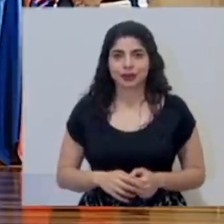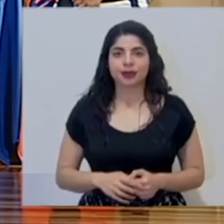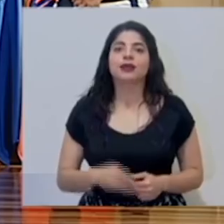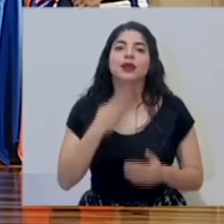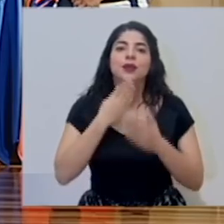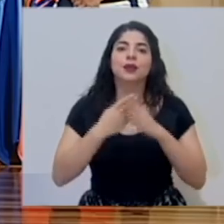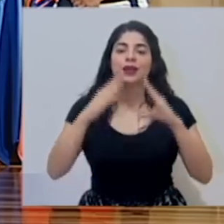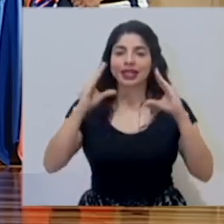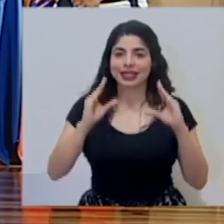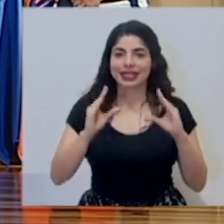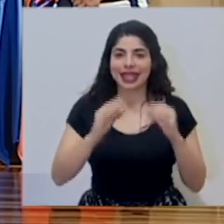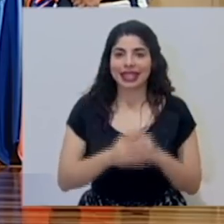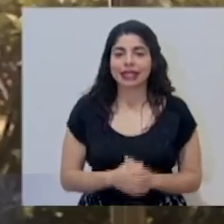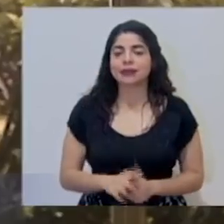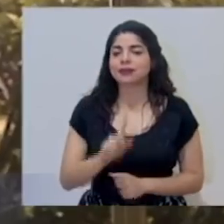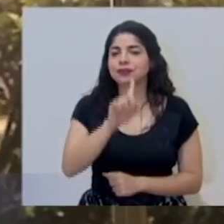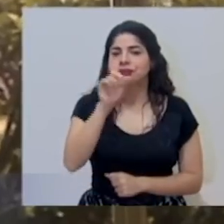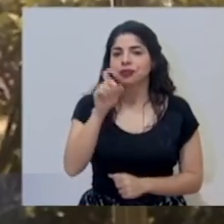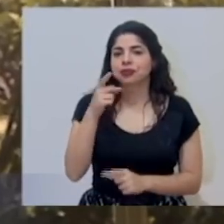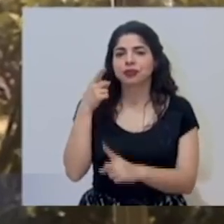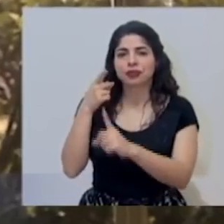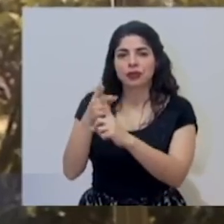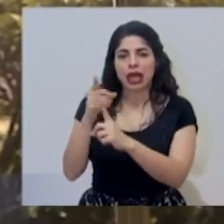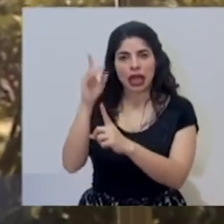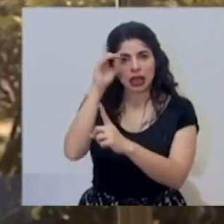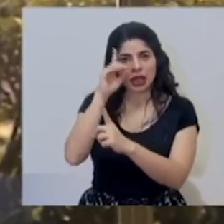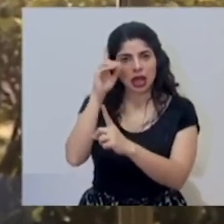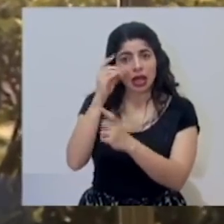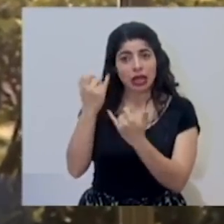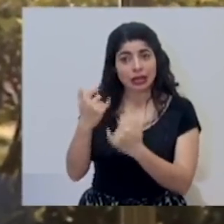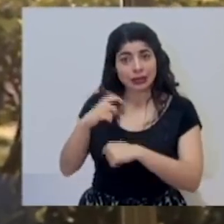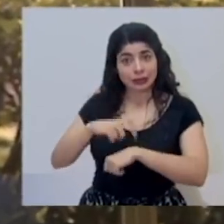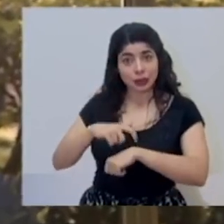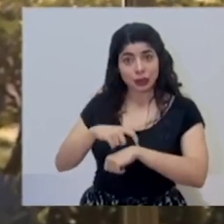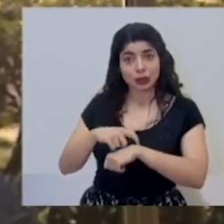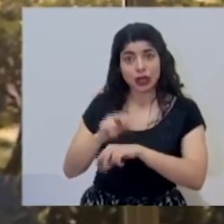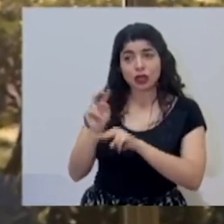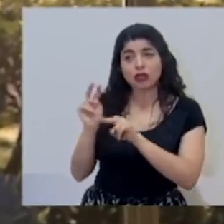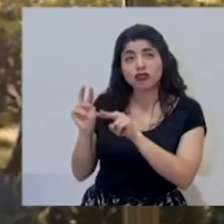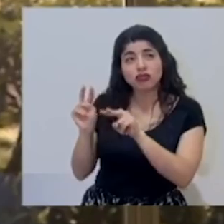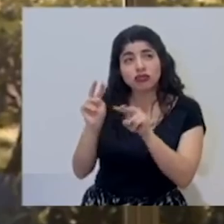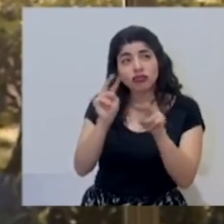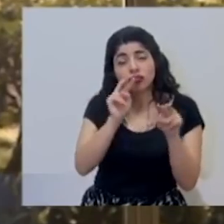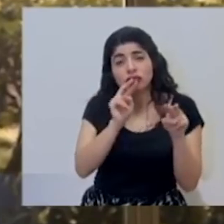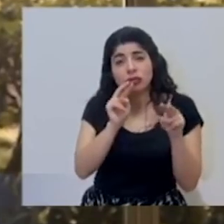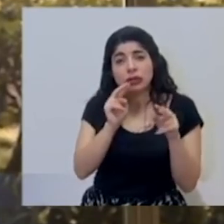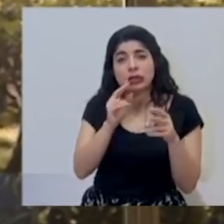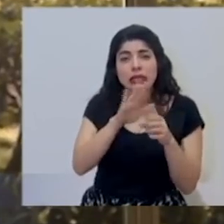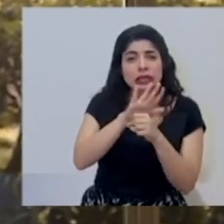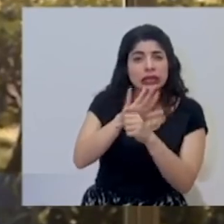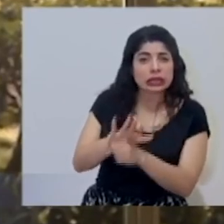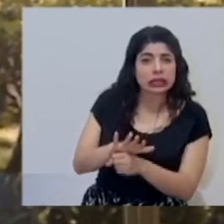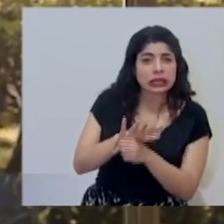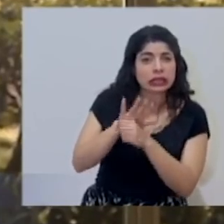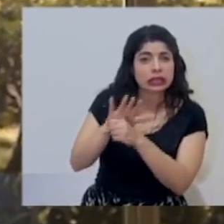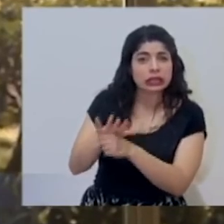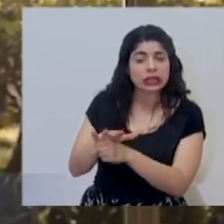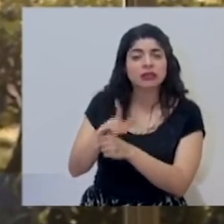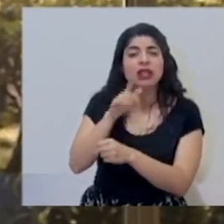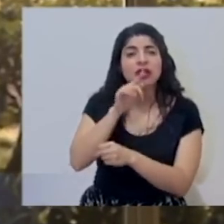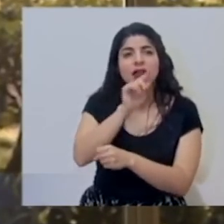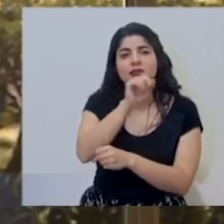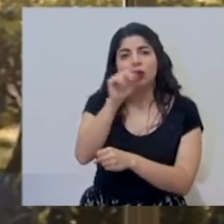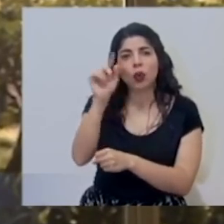Buenas tardes. Una pregunta para don Daniel. En este momento en el que se perciben algunas presiones por parte de